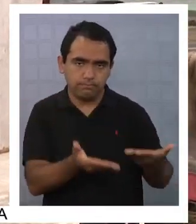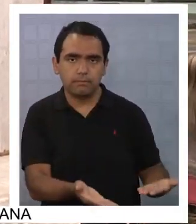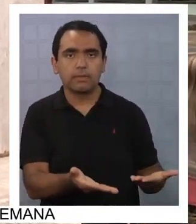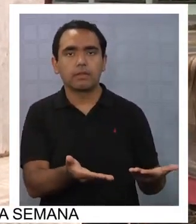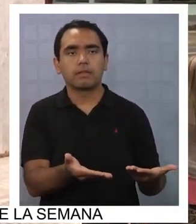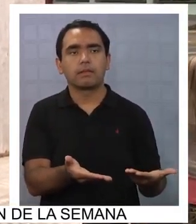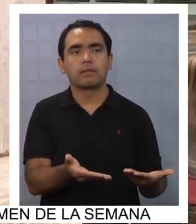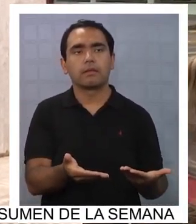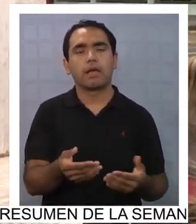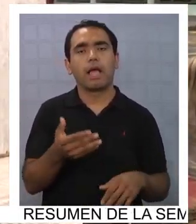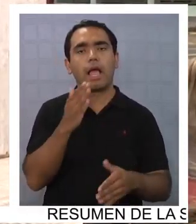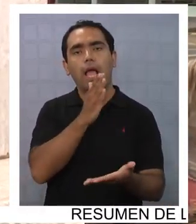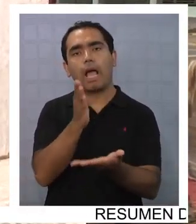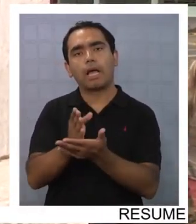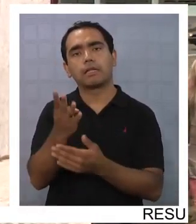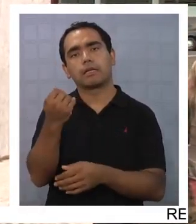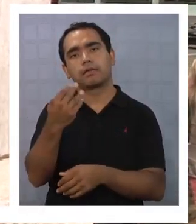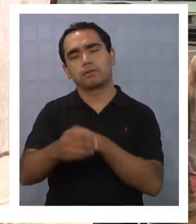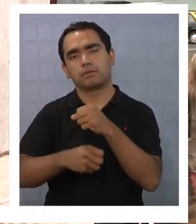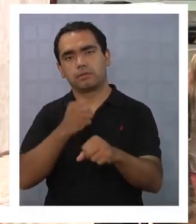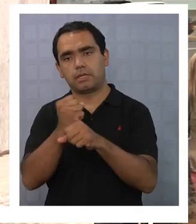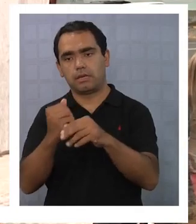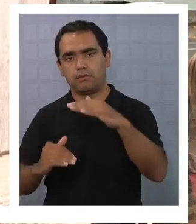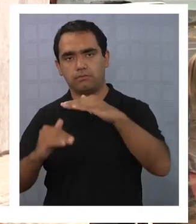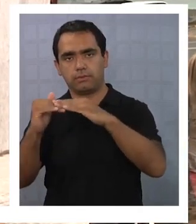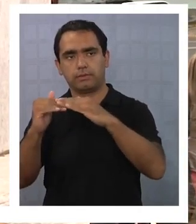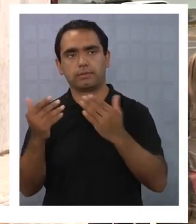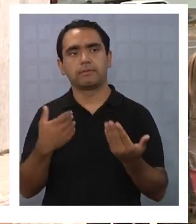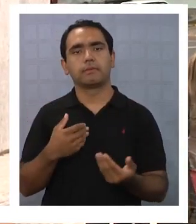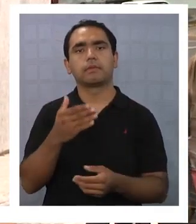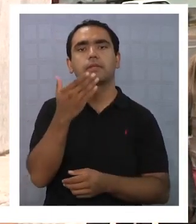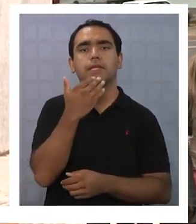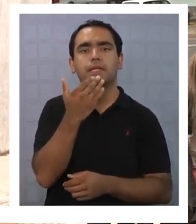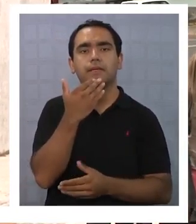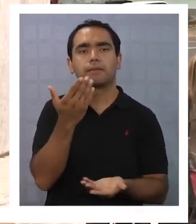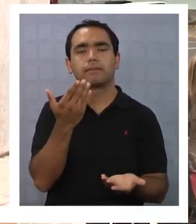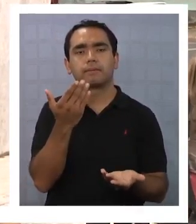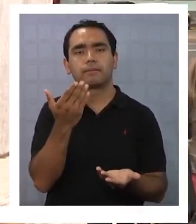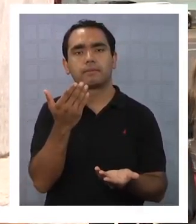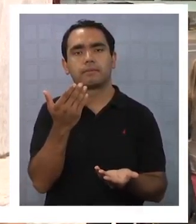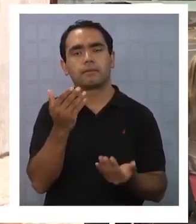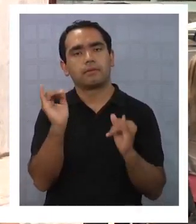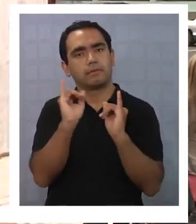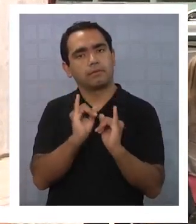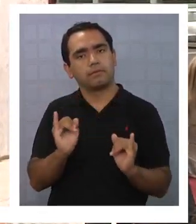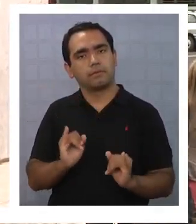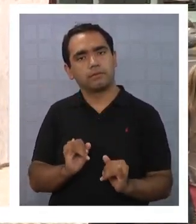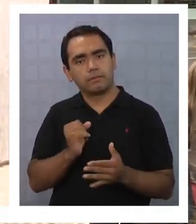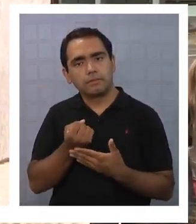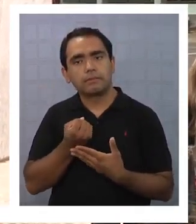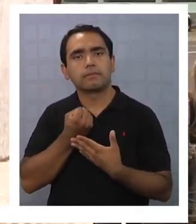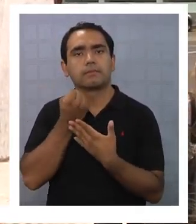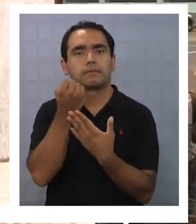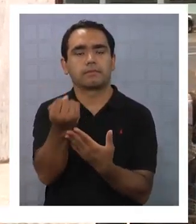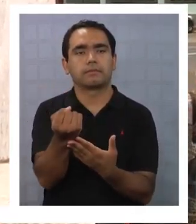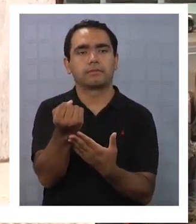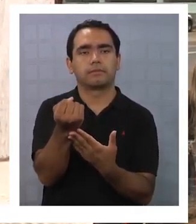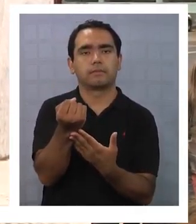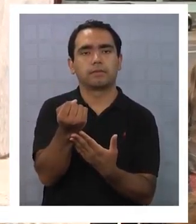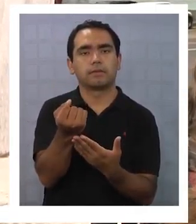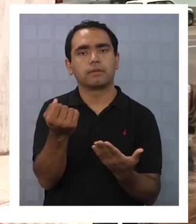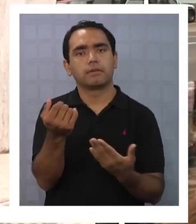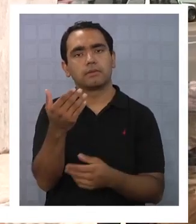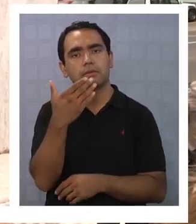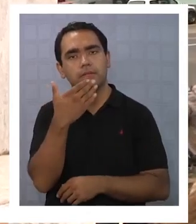ya, de hasta 14 años de edad, y respecto también para, como una forma también de ayudar a la reparación y a la